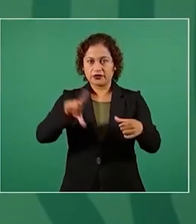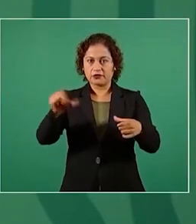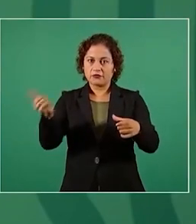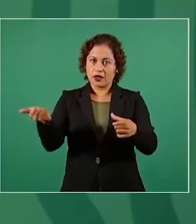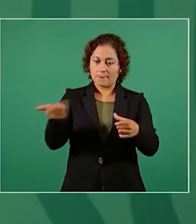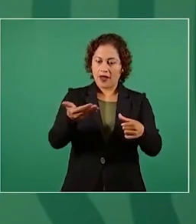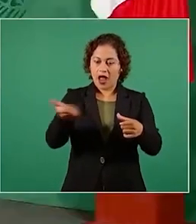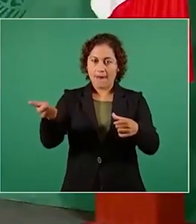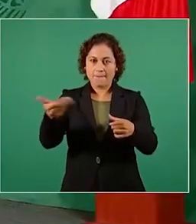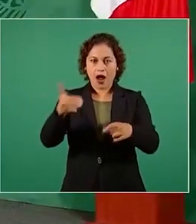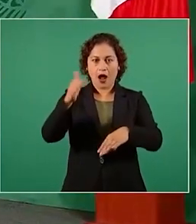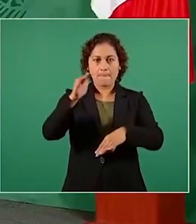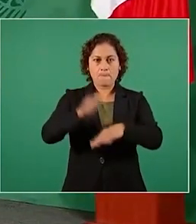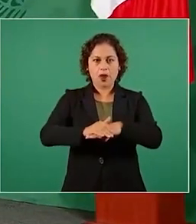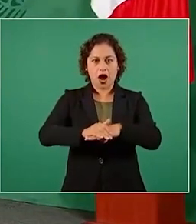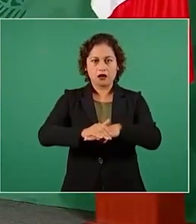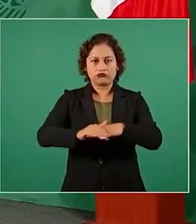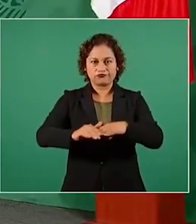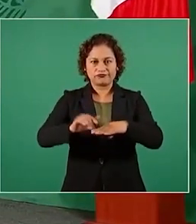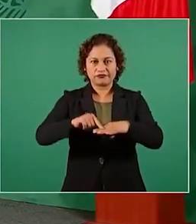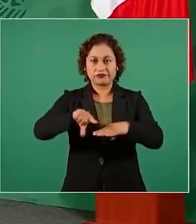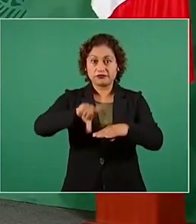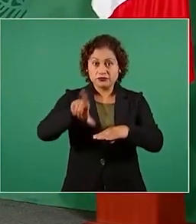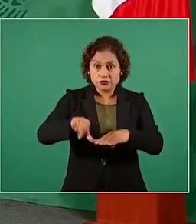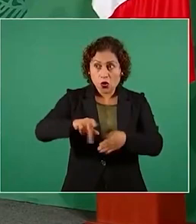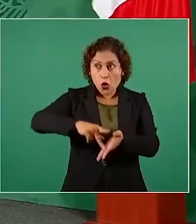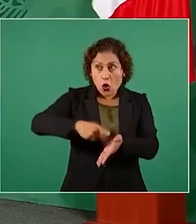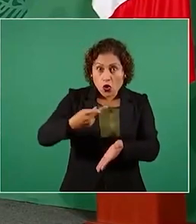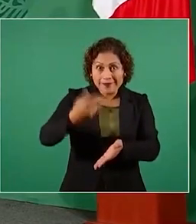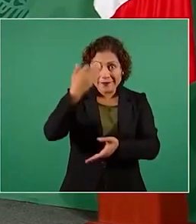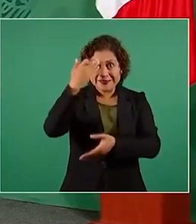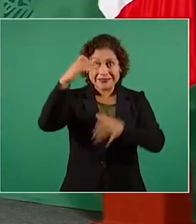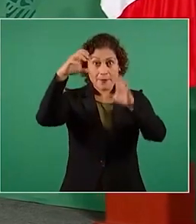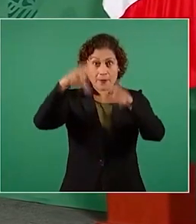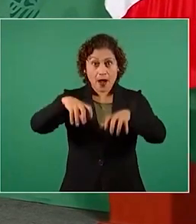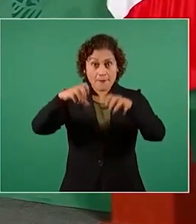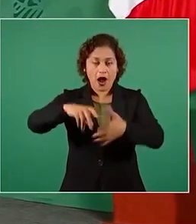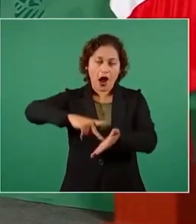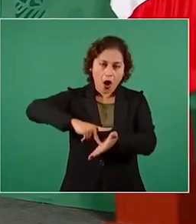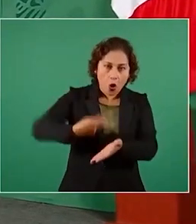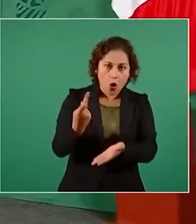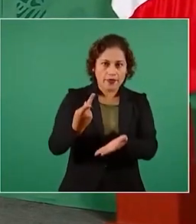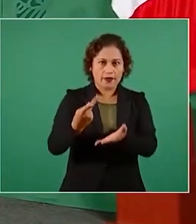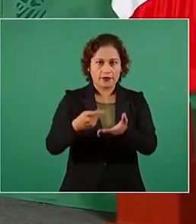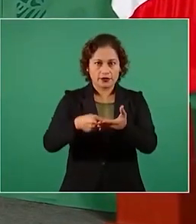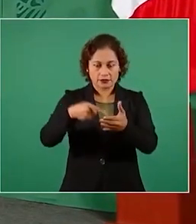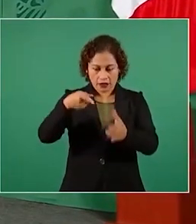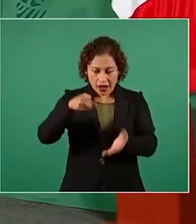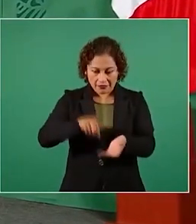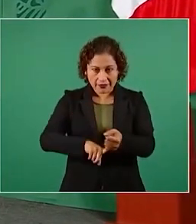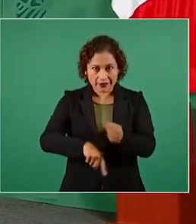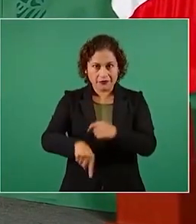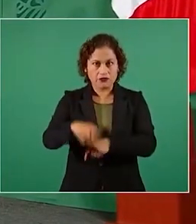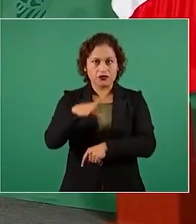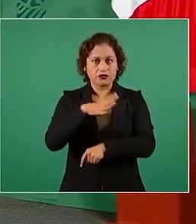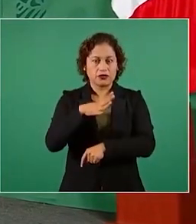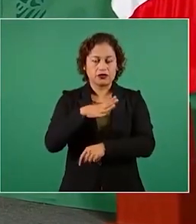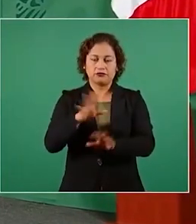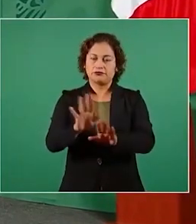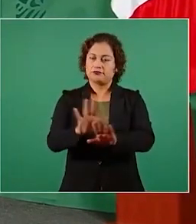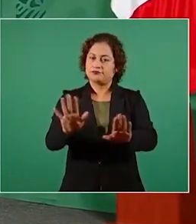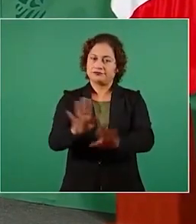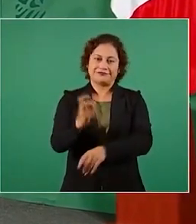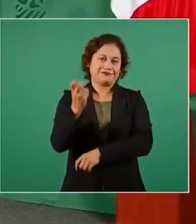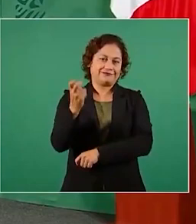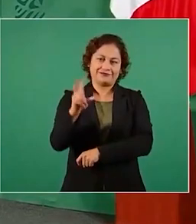las lluvias y ahí está el bache no sería un plan para que con una